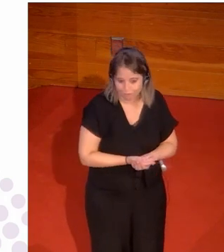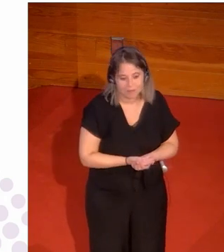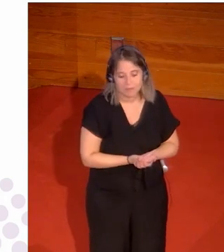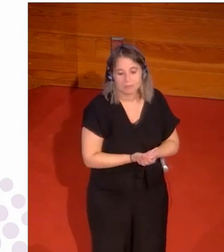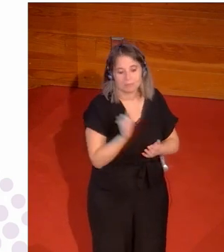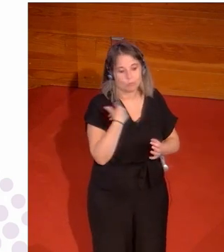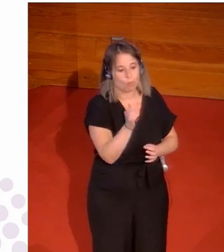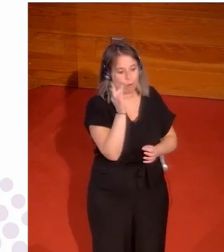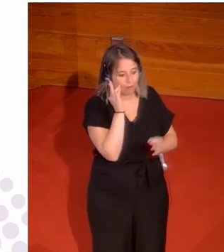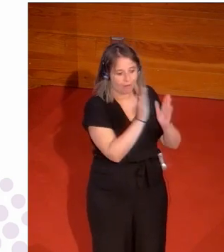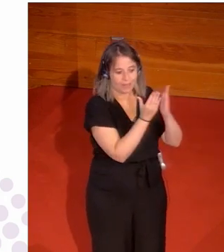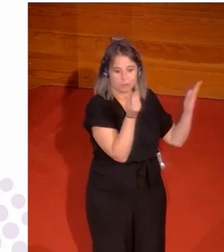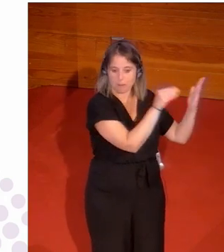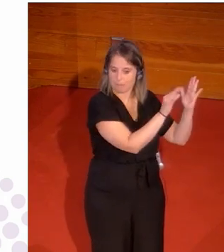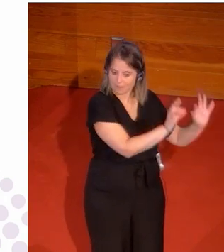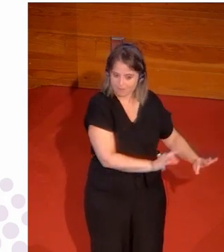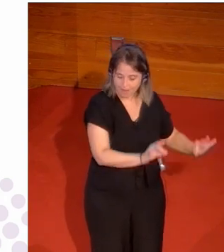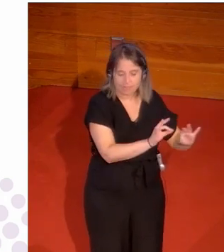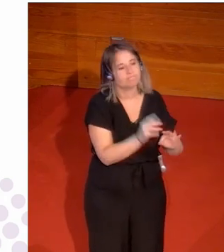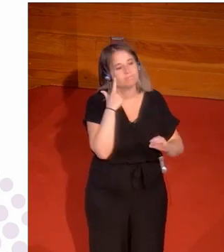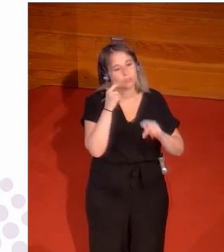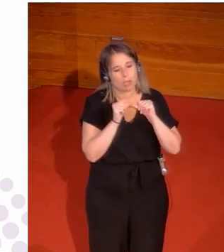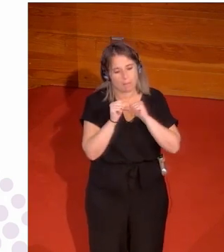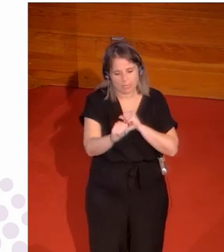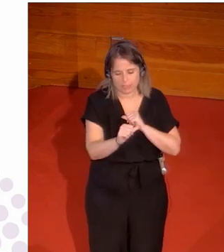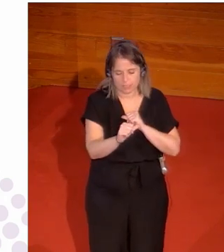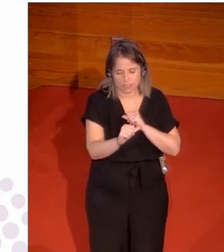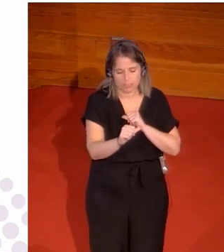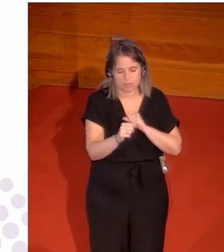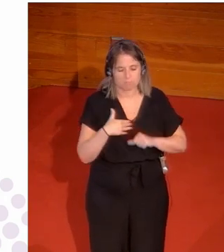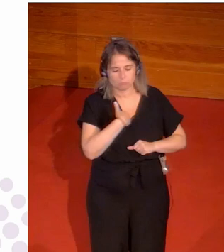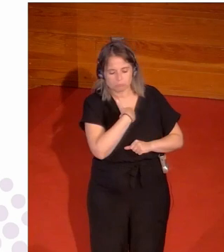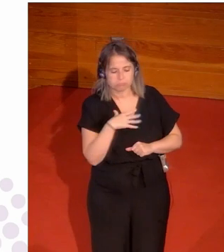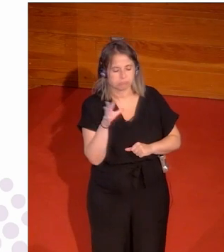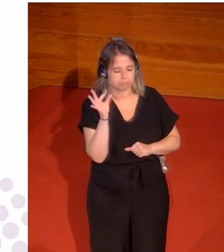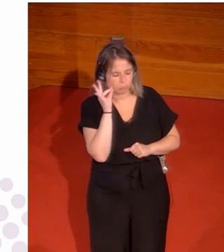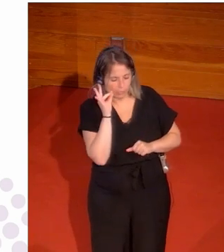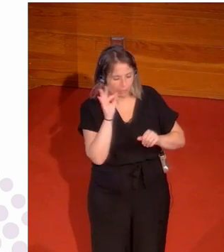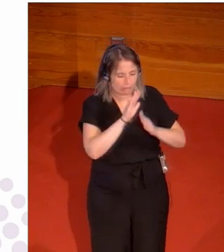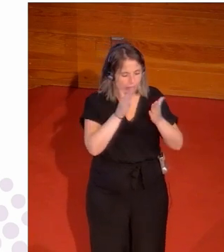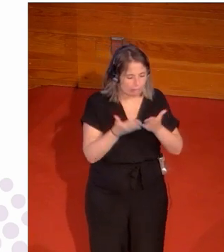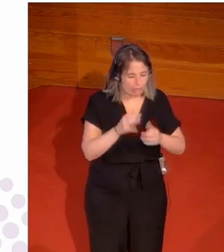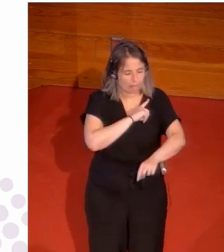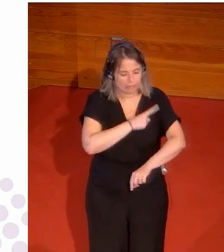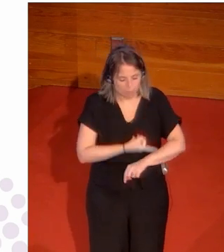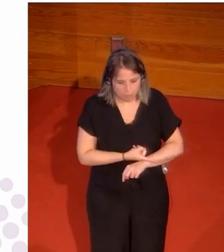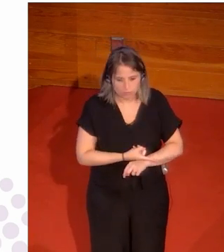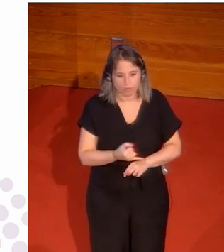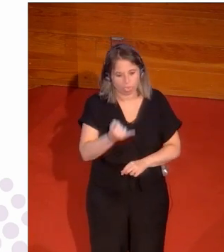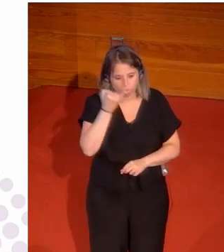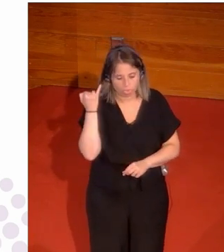bachillerato o lo que sea. Y a partir de ahí empecé a estudiar en profundidad el mundo del papel de la mujer en el mundo del deporte y la